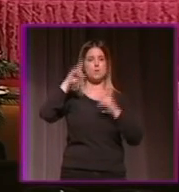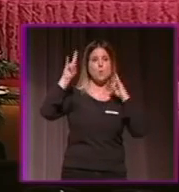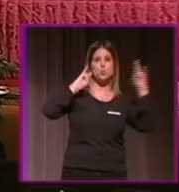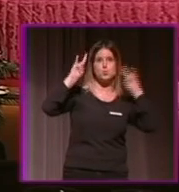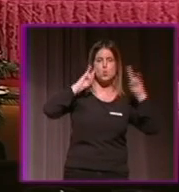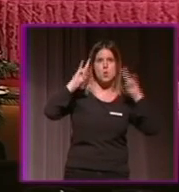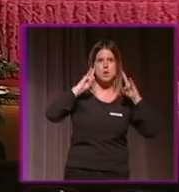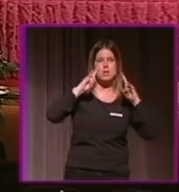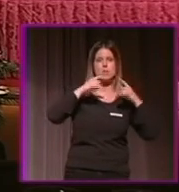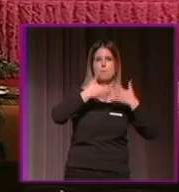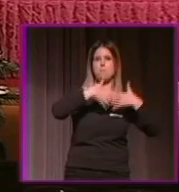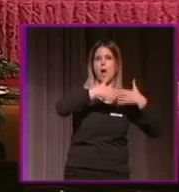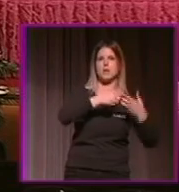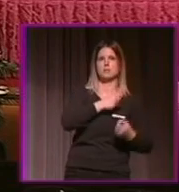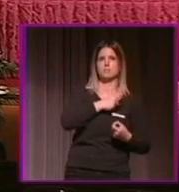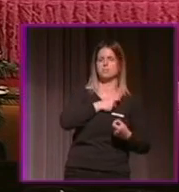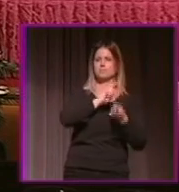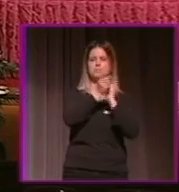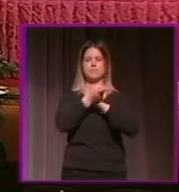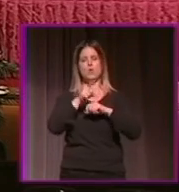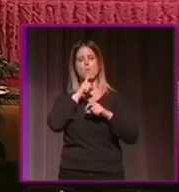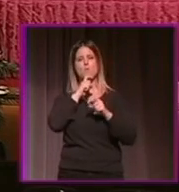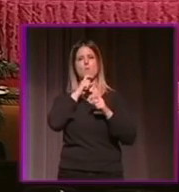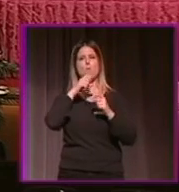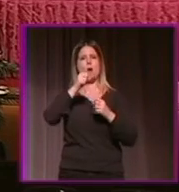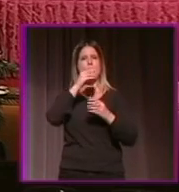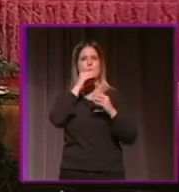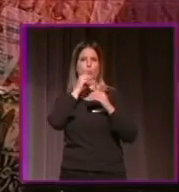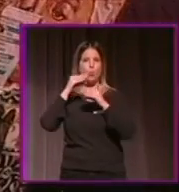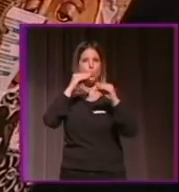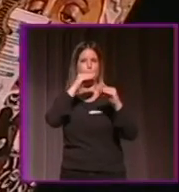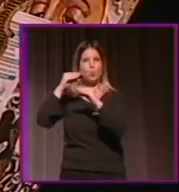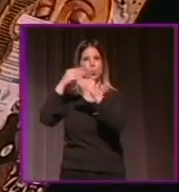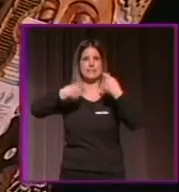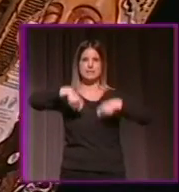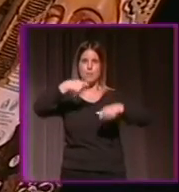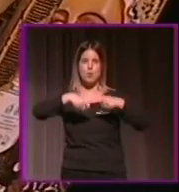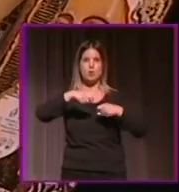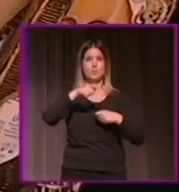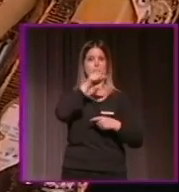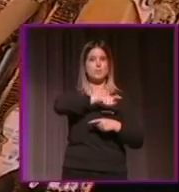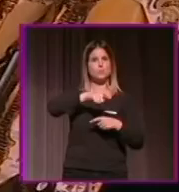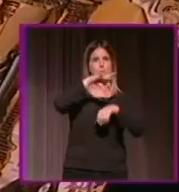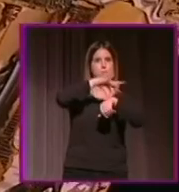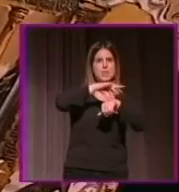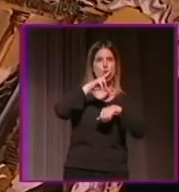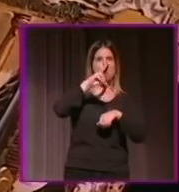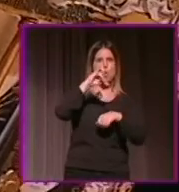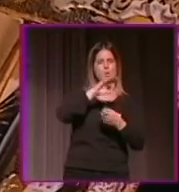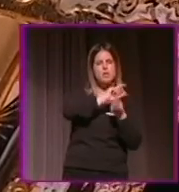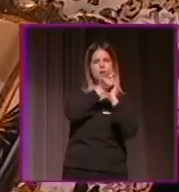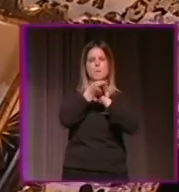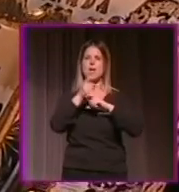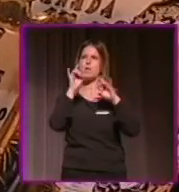los monitores con su persistente tintineo en un canto de trompeta y tambores. Y el susurro humano de los médicos de la UCI en un